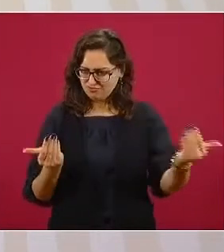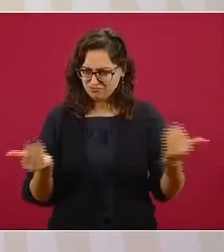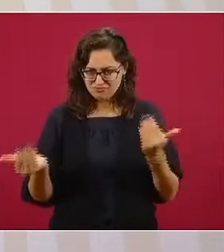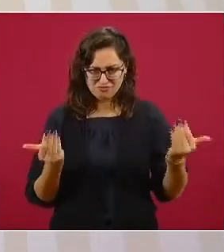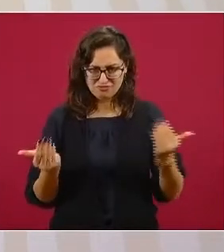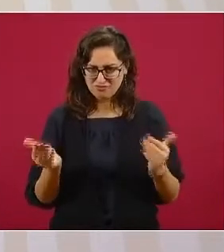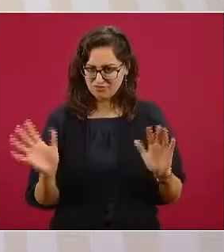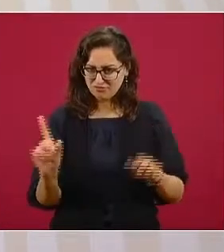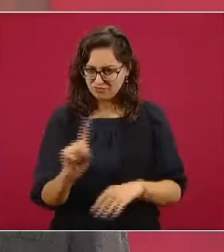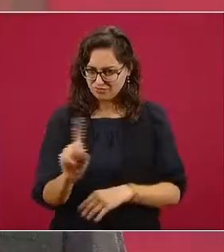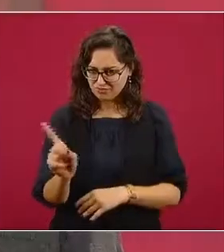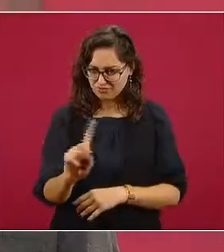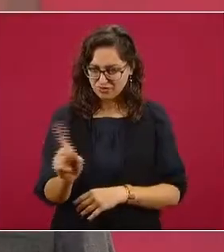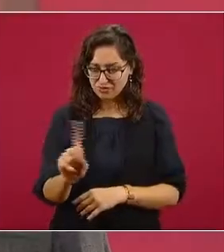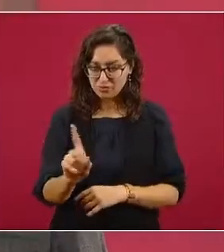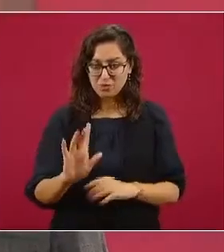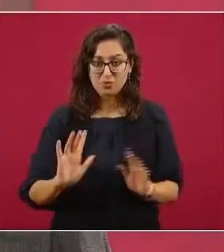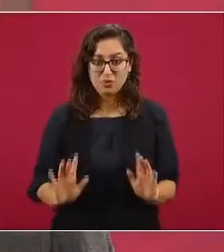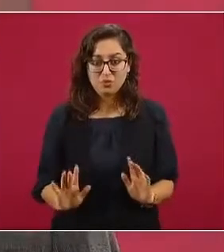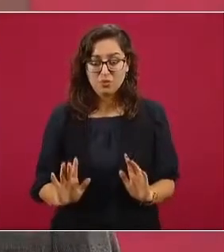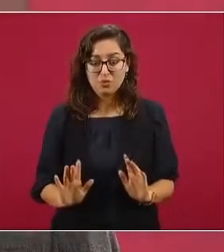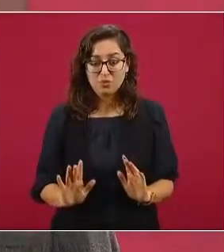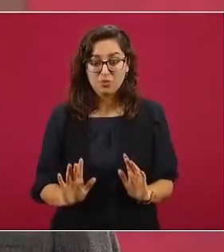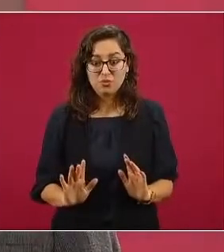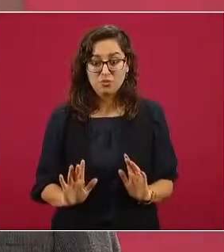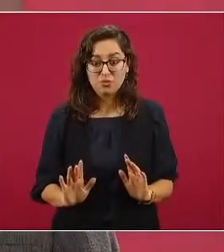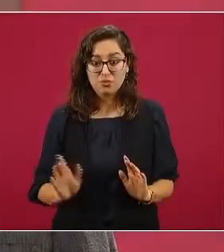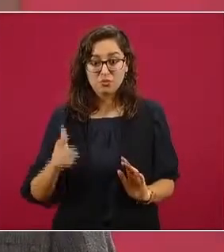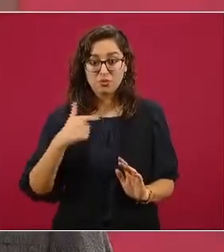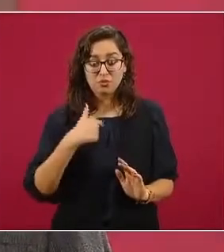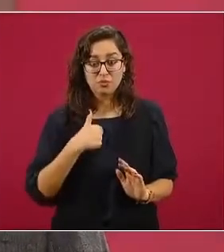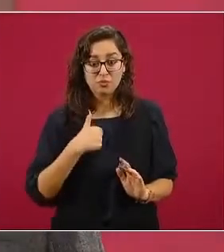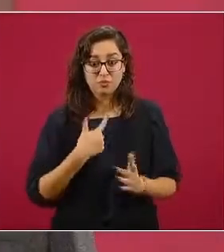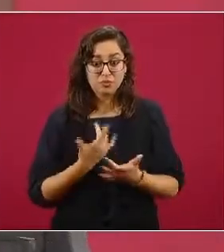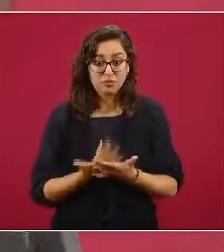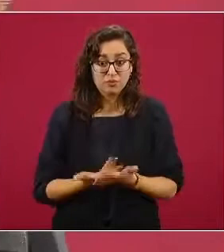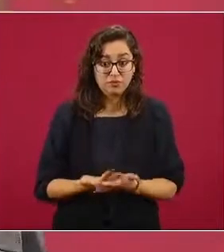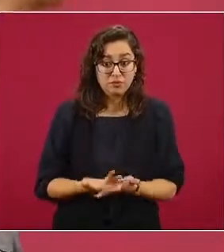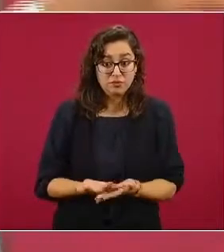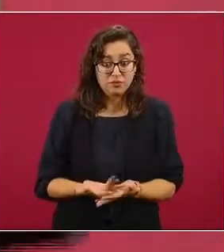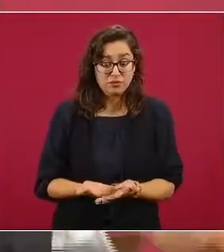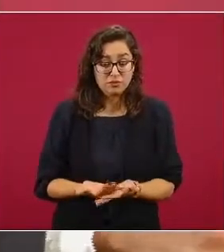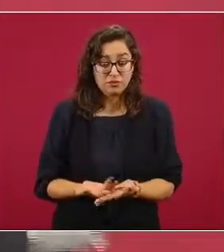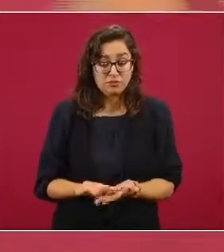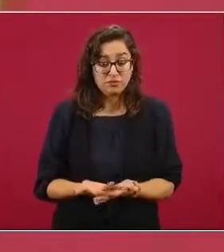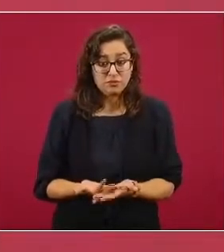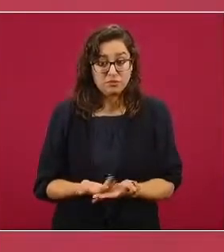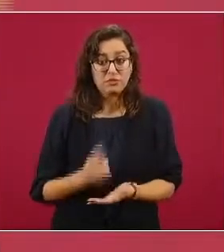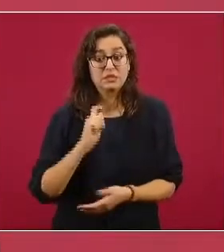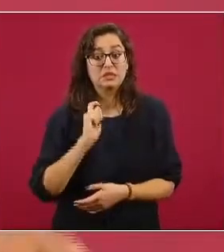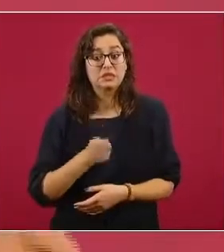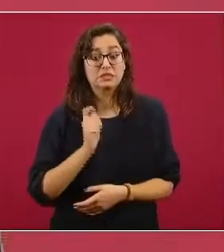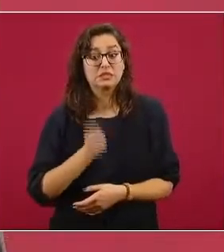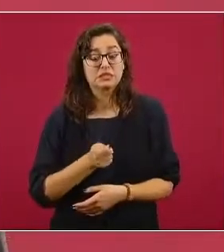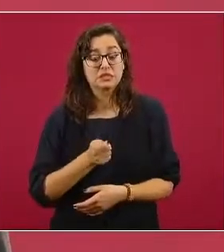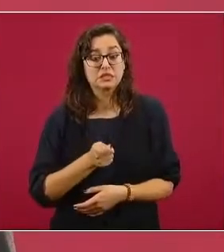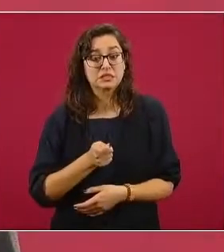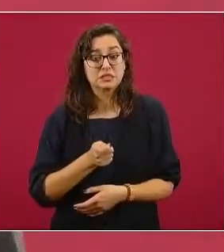porque el esperar no significa el que nosotros vamos a estar